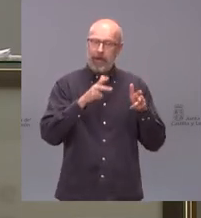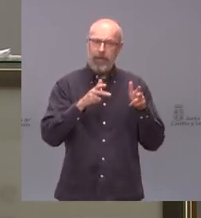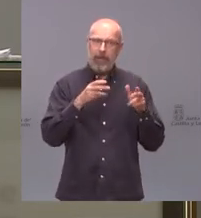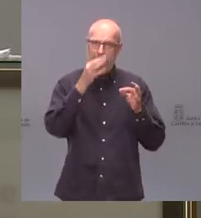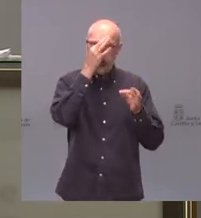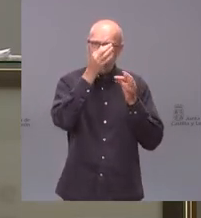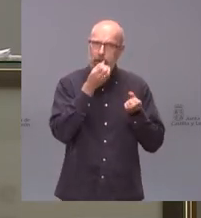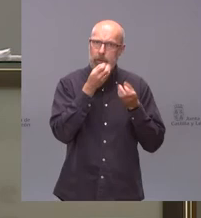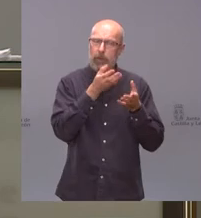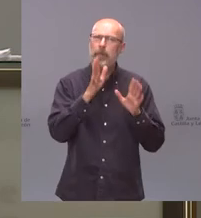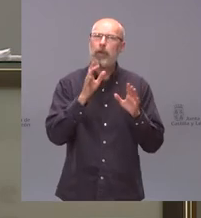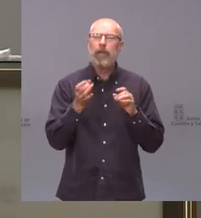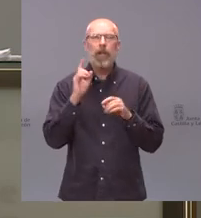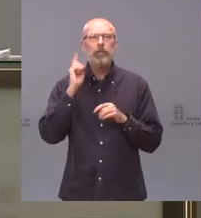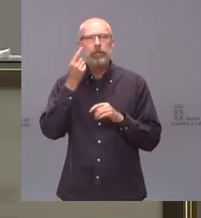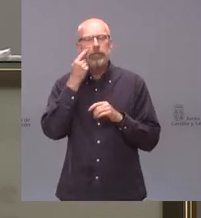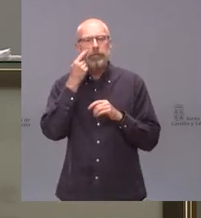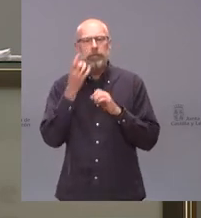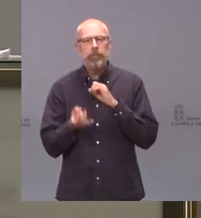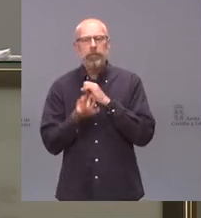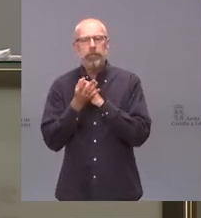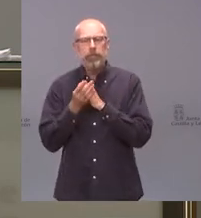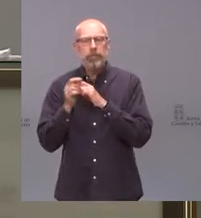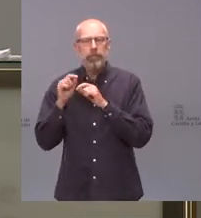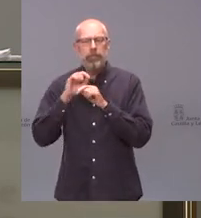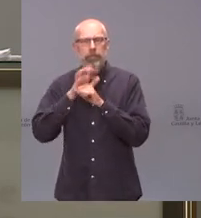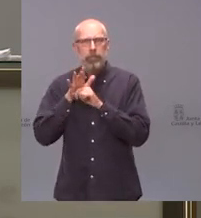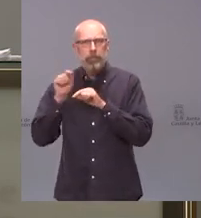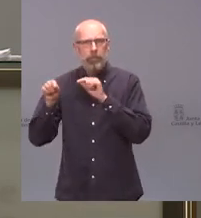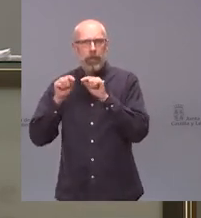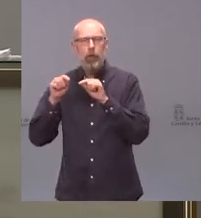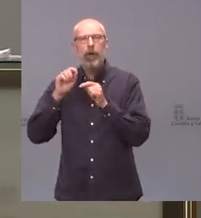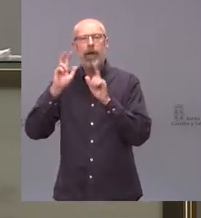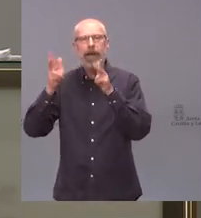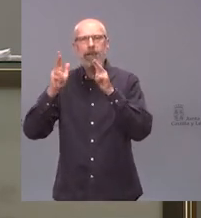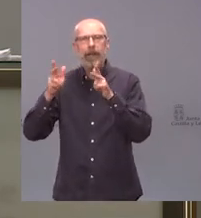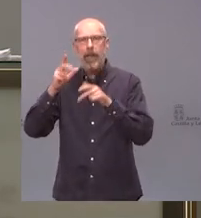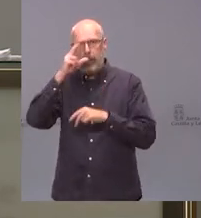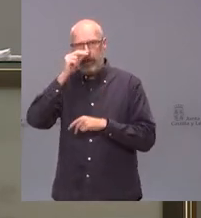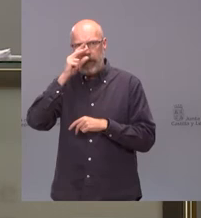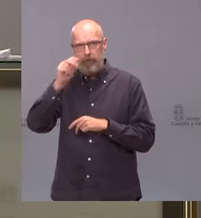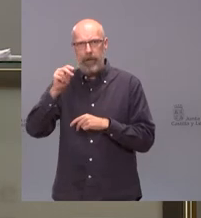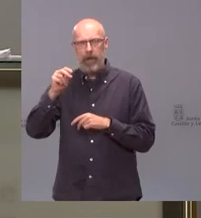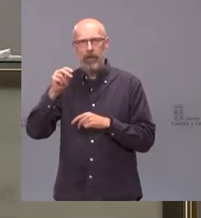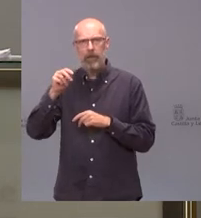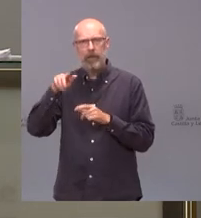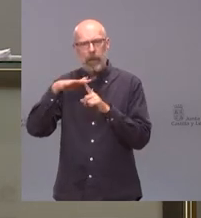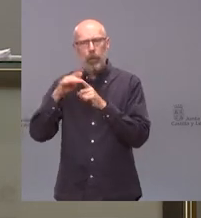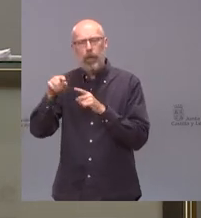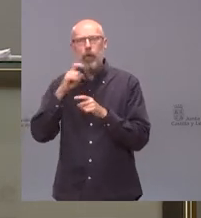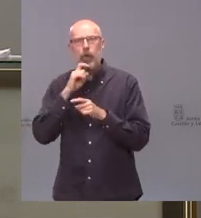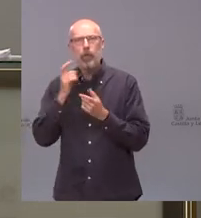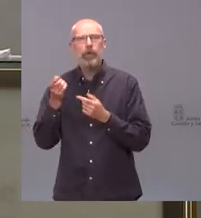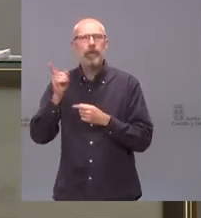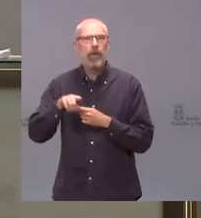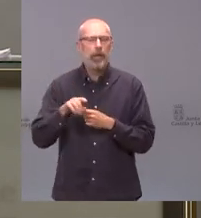un brote en una residencia de Peñafiel quisiera saber qué es lo que ha pasado cuál es la causa de ese brote y luego al